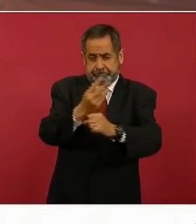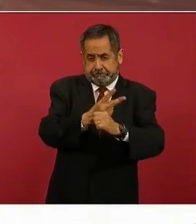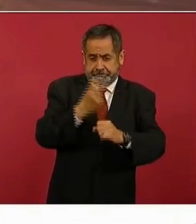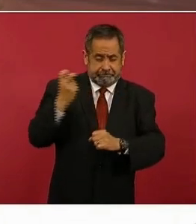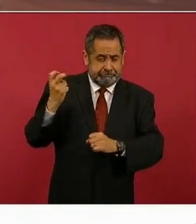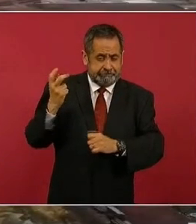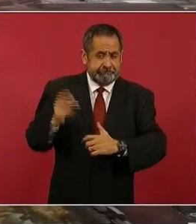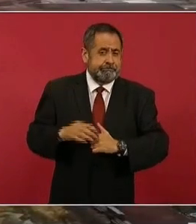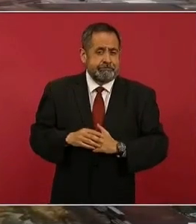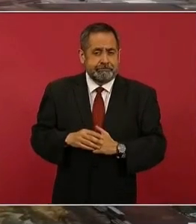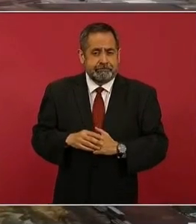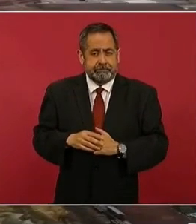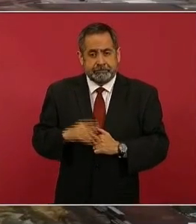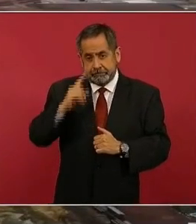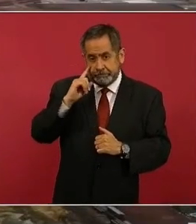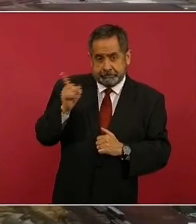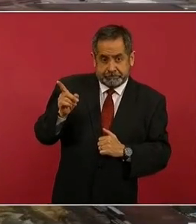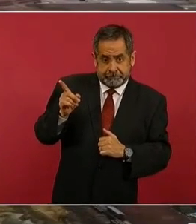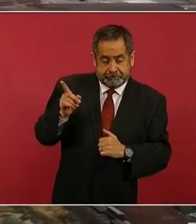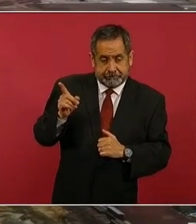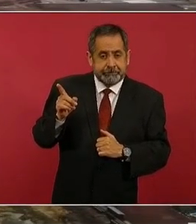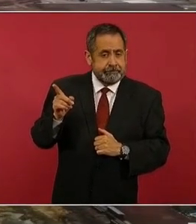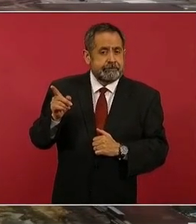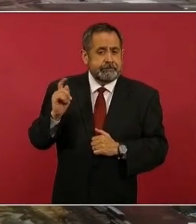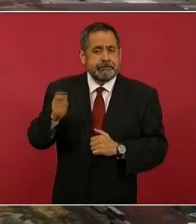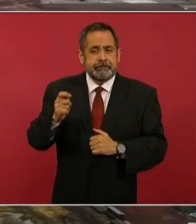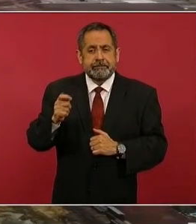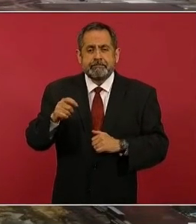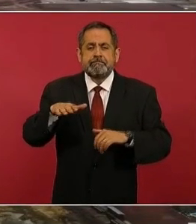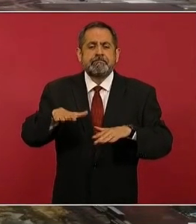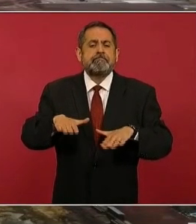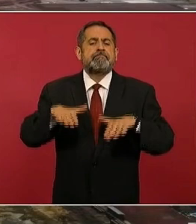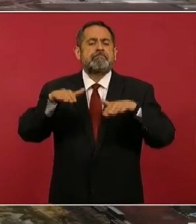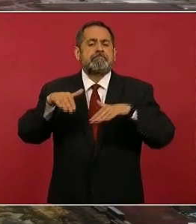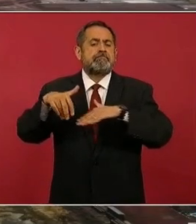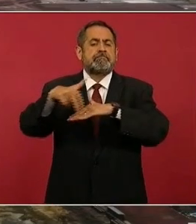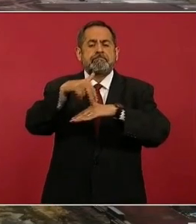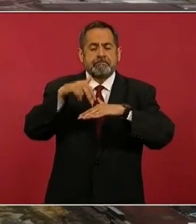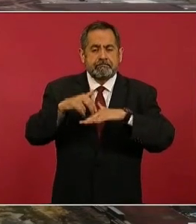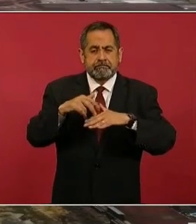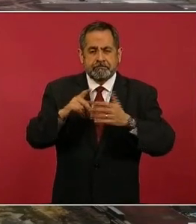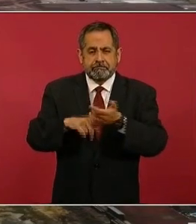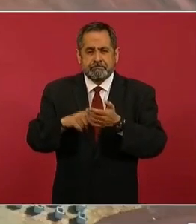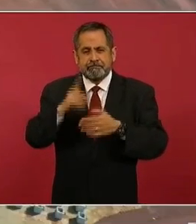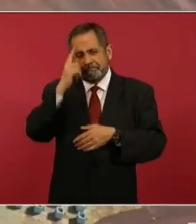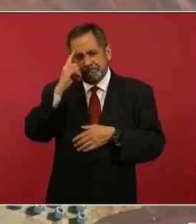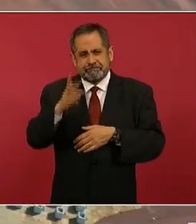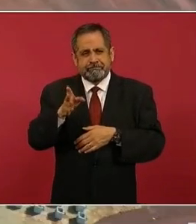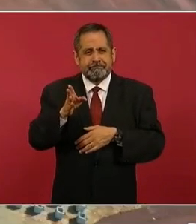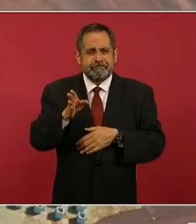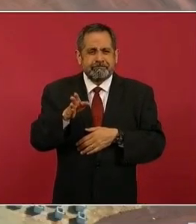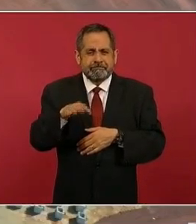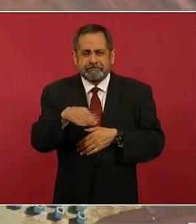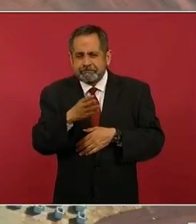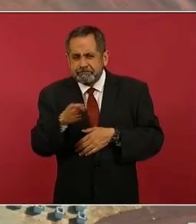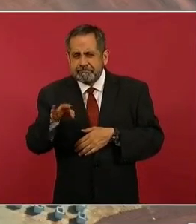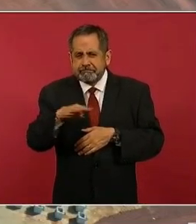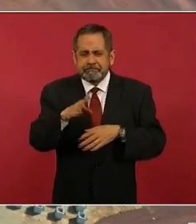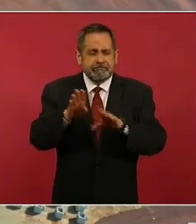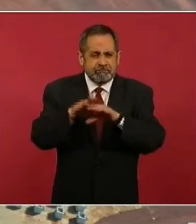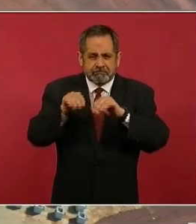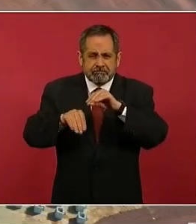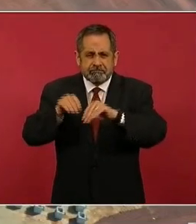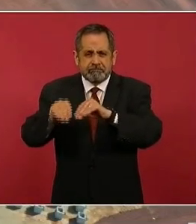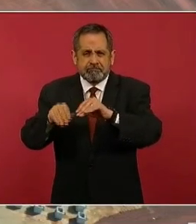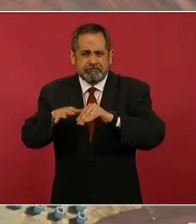Aquí se pueden observar varias imágenes de las mismas, algunos laberintos que construimos con material que existía en la